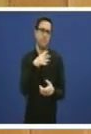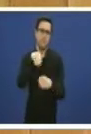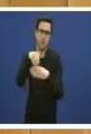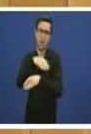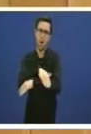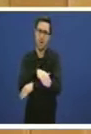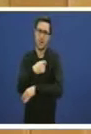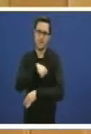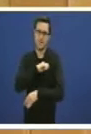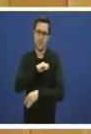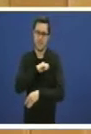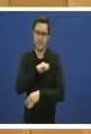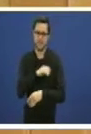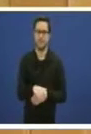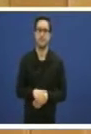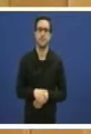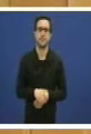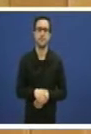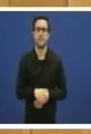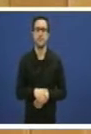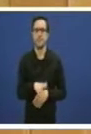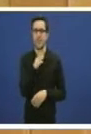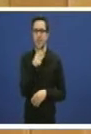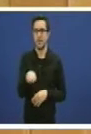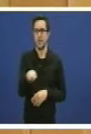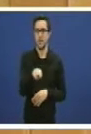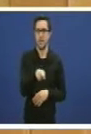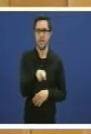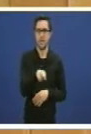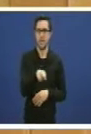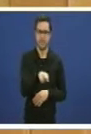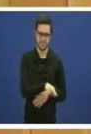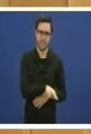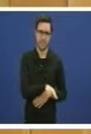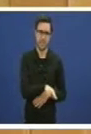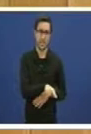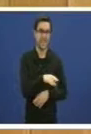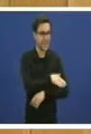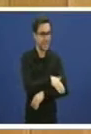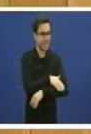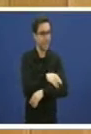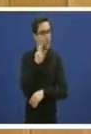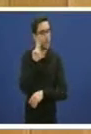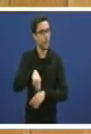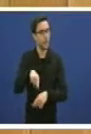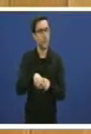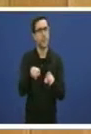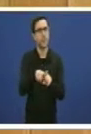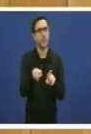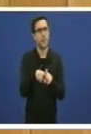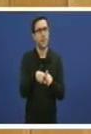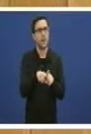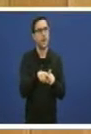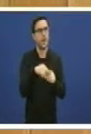porque volvo a repetir o propio Estado recoñece a existencia de uns 300.000 españóis sin